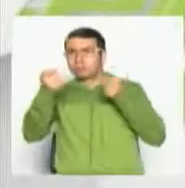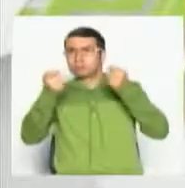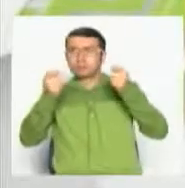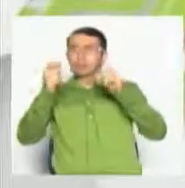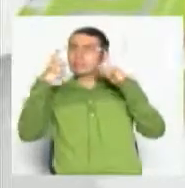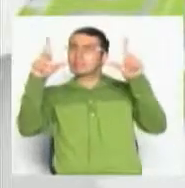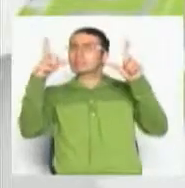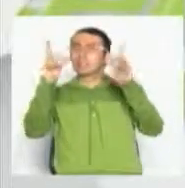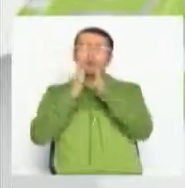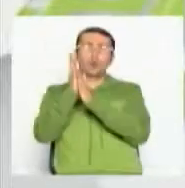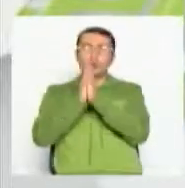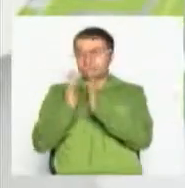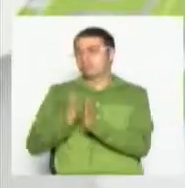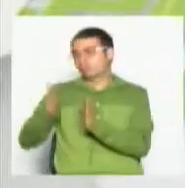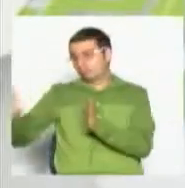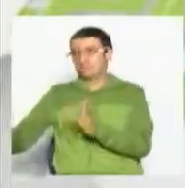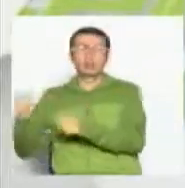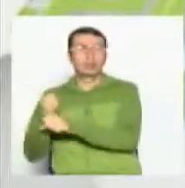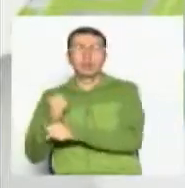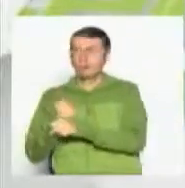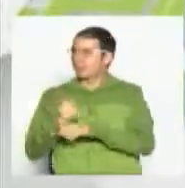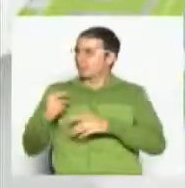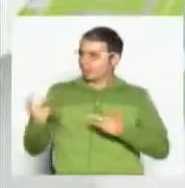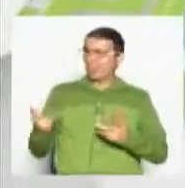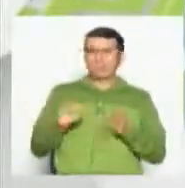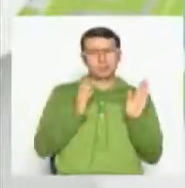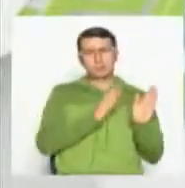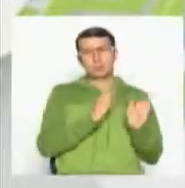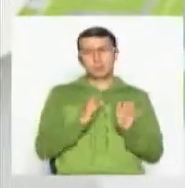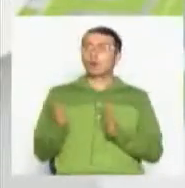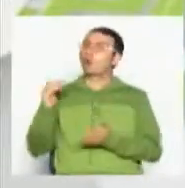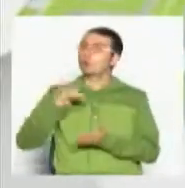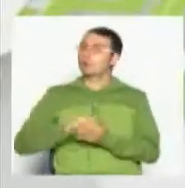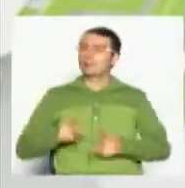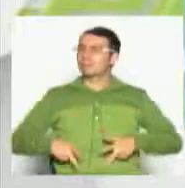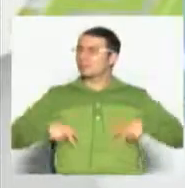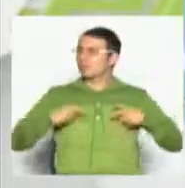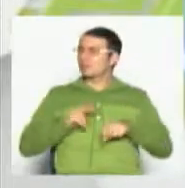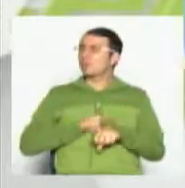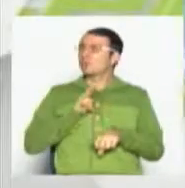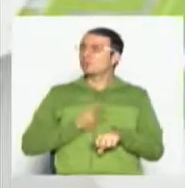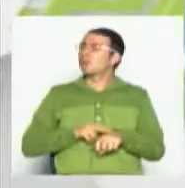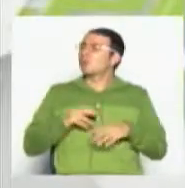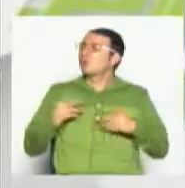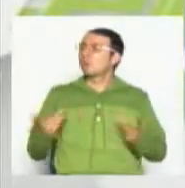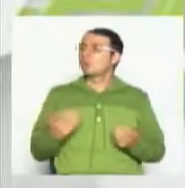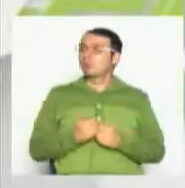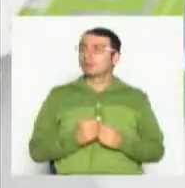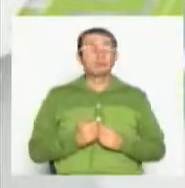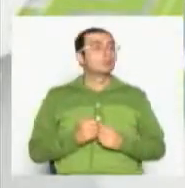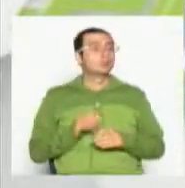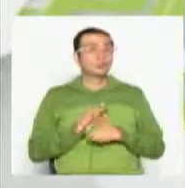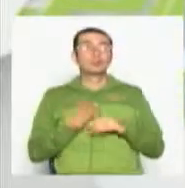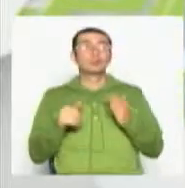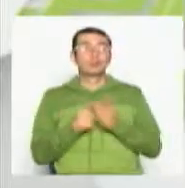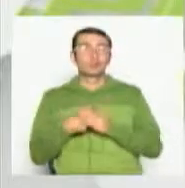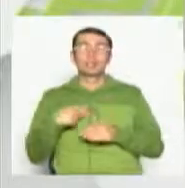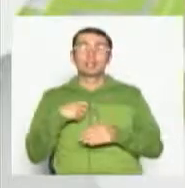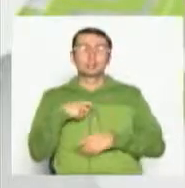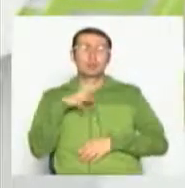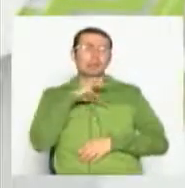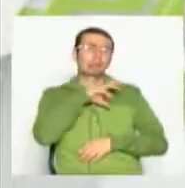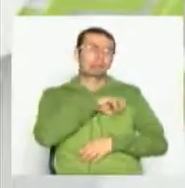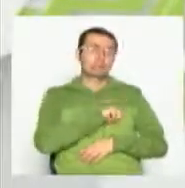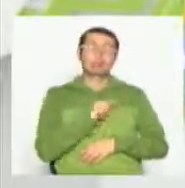mundial. Entonces, ¿cómo hacer precisamente para volver nuevamente a retomar nuestra vida? Hay un duelo, todos tenemos el duelo del mundial, es que